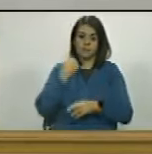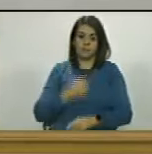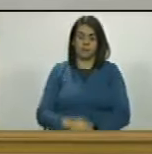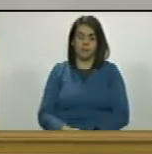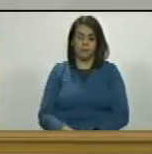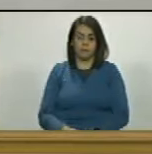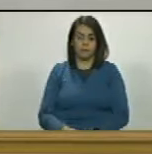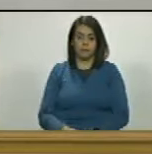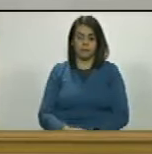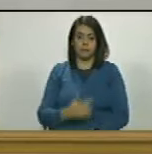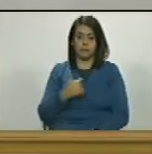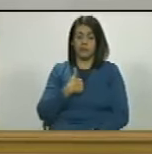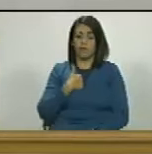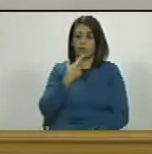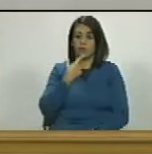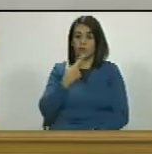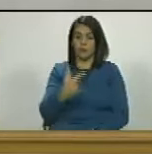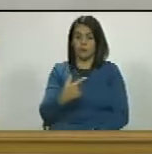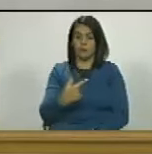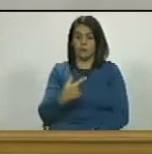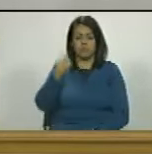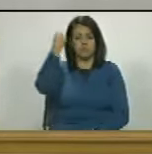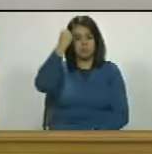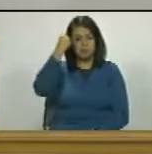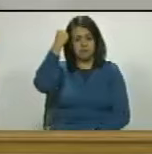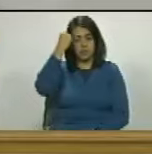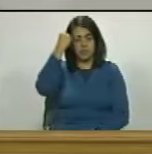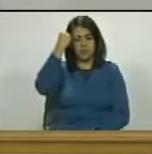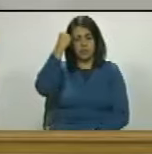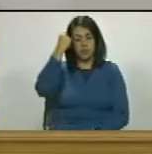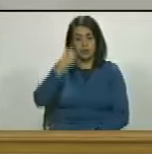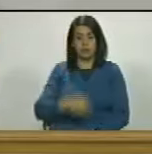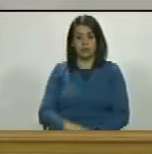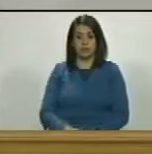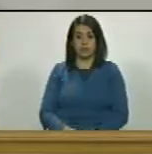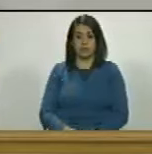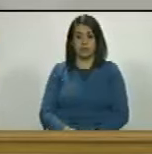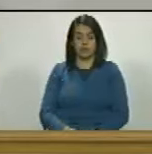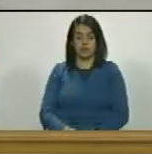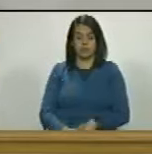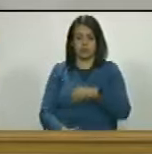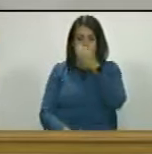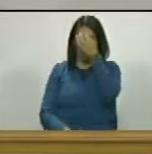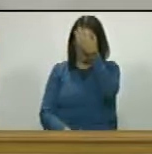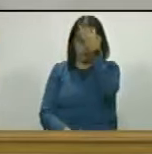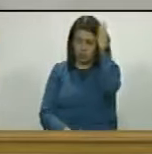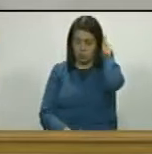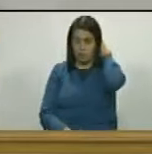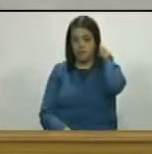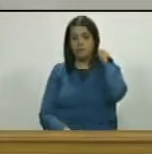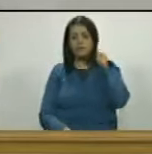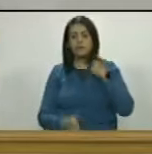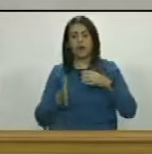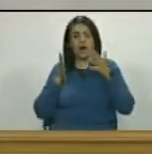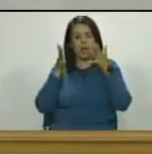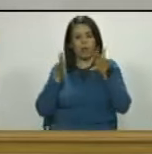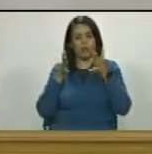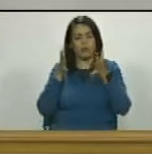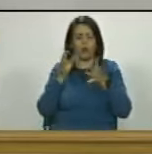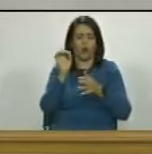yo planteaba me tenía pensado hacer un exhorto pero propongo más bien